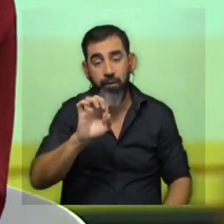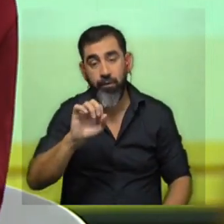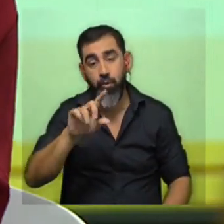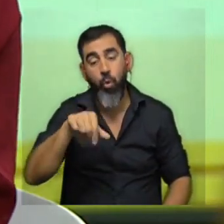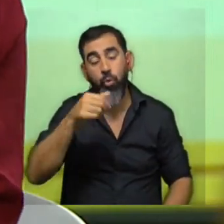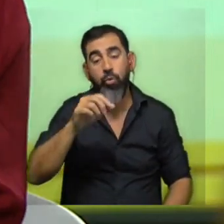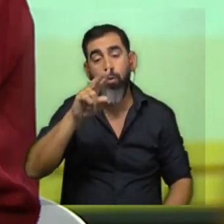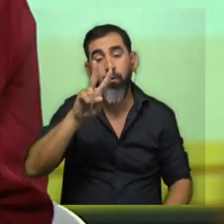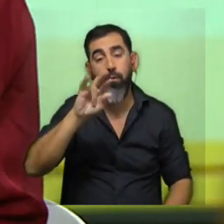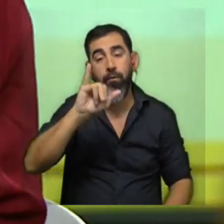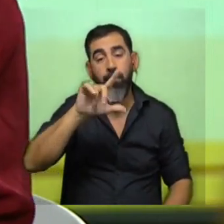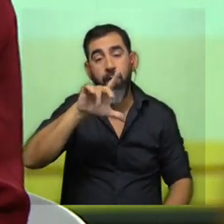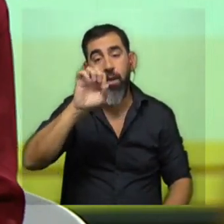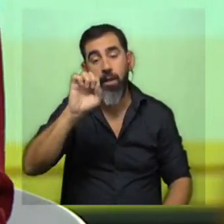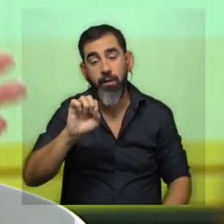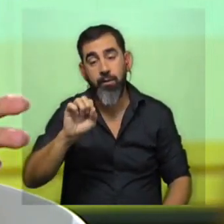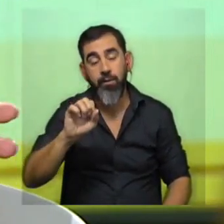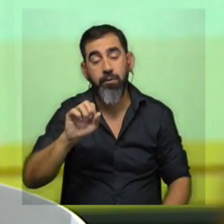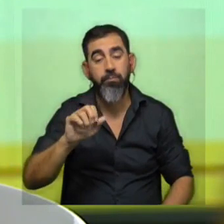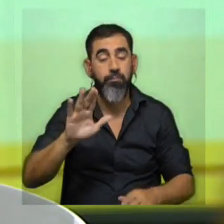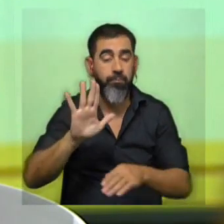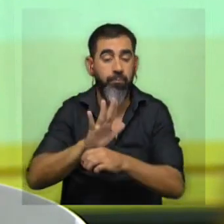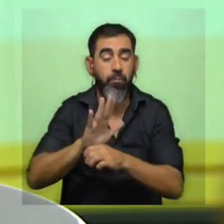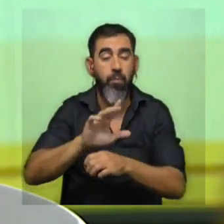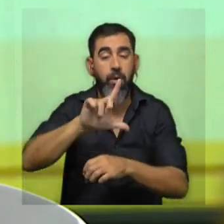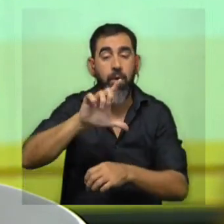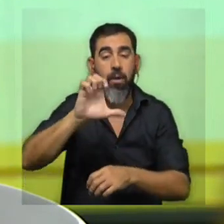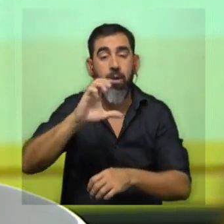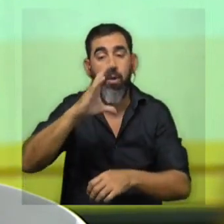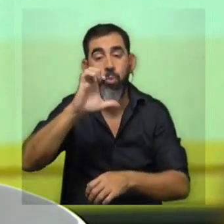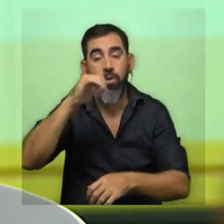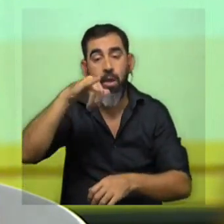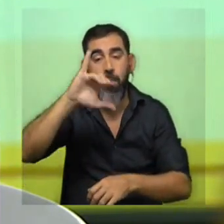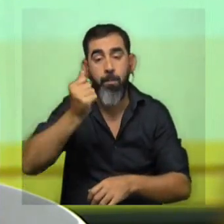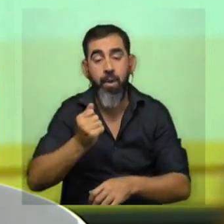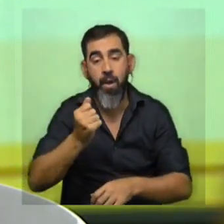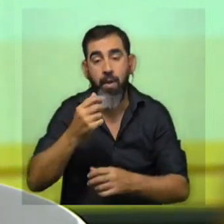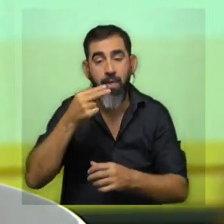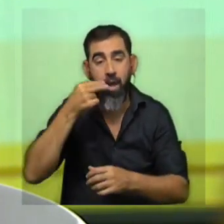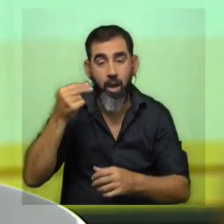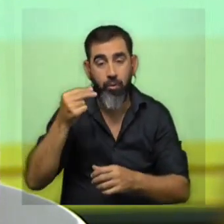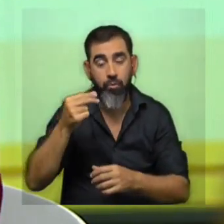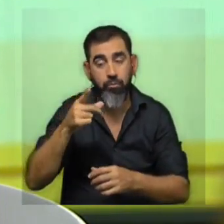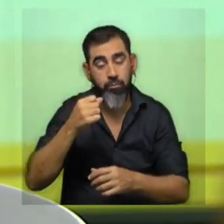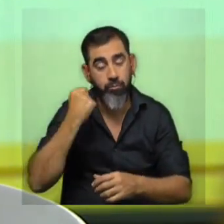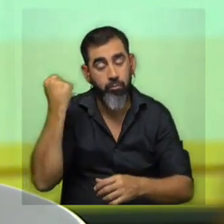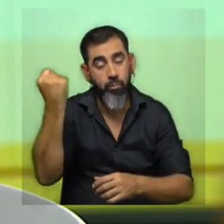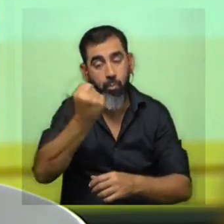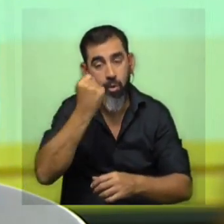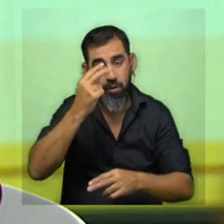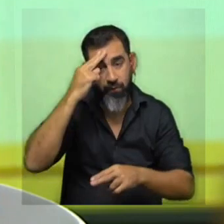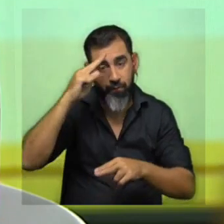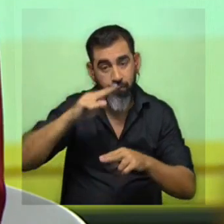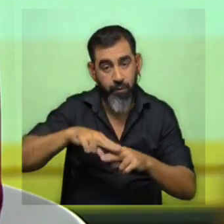BLEF que es el de la leucemia felina son enfermedades infecciosas que están subdiagnosticadas pero son muy importantes en este dato